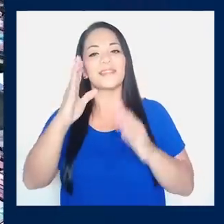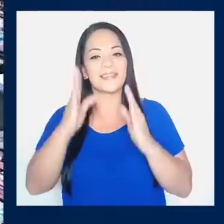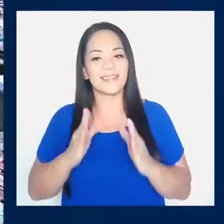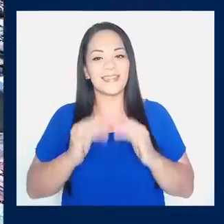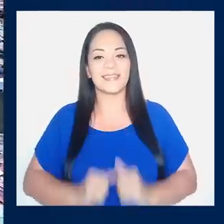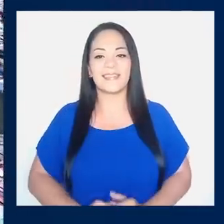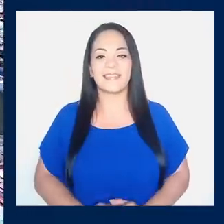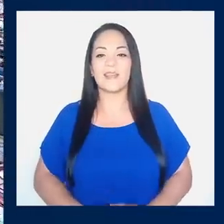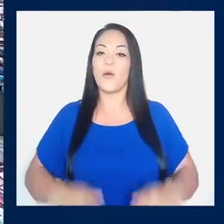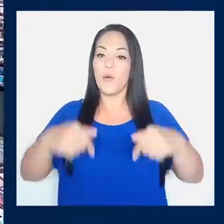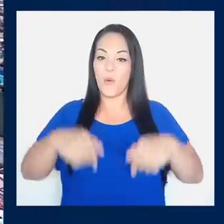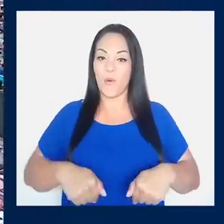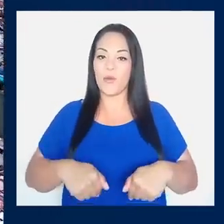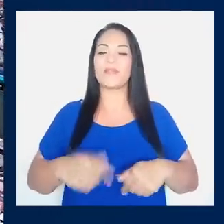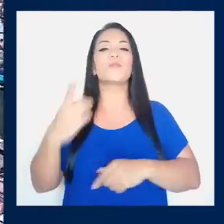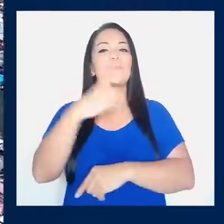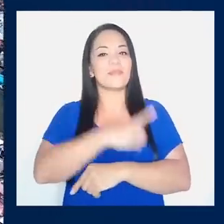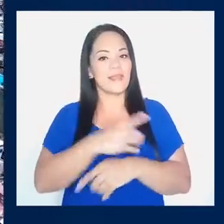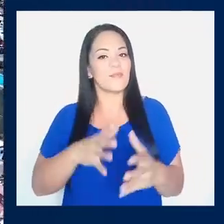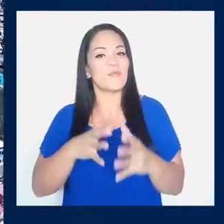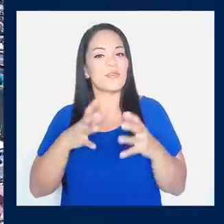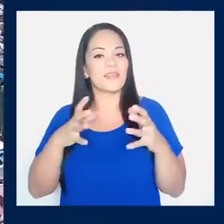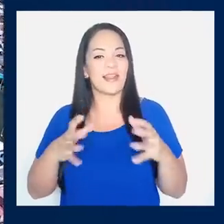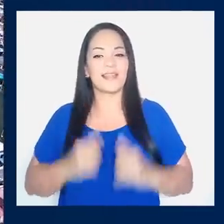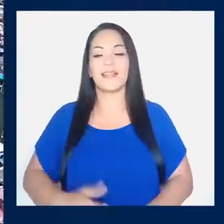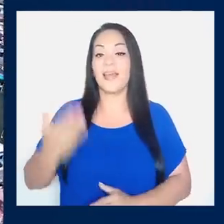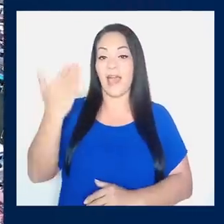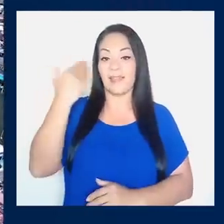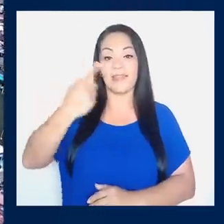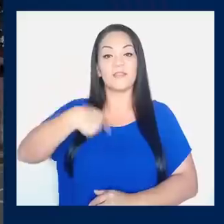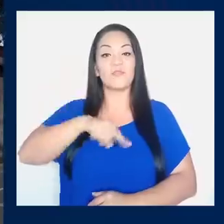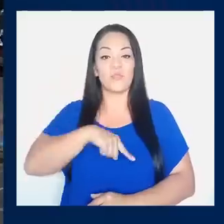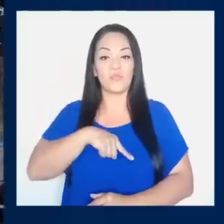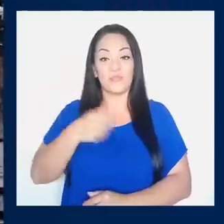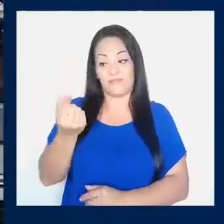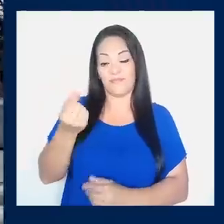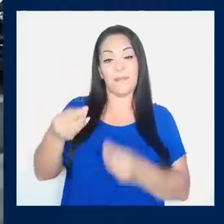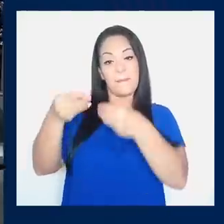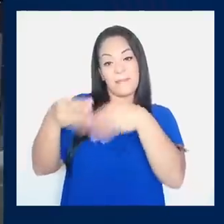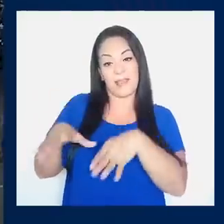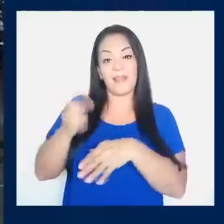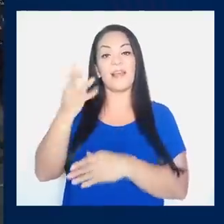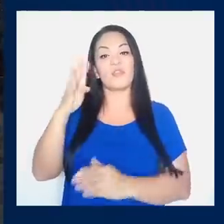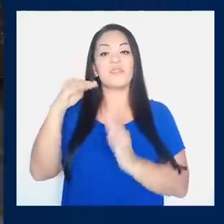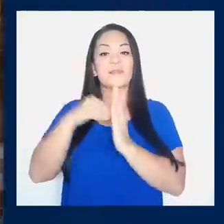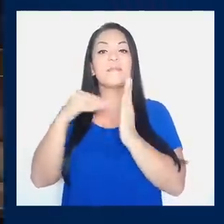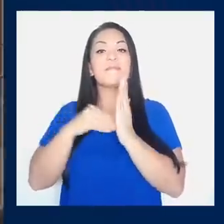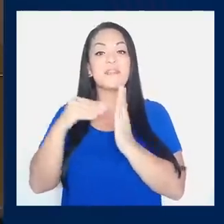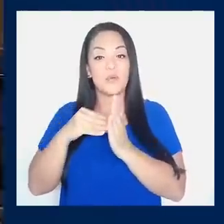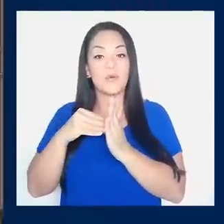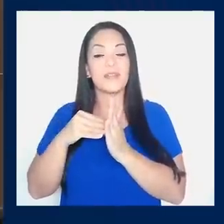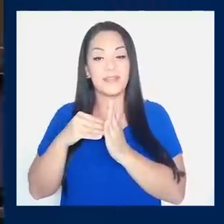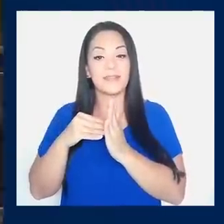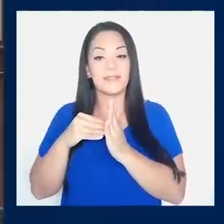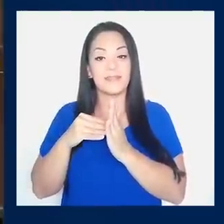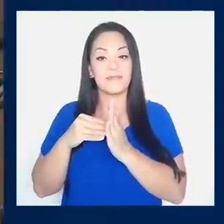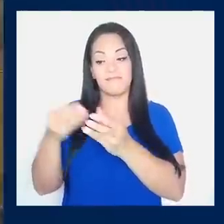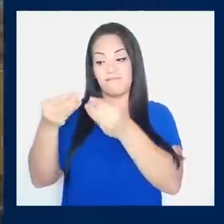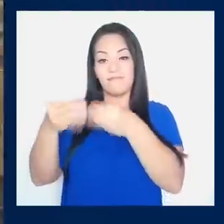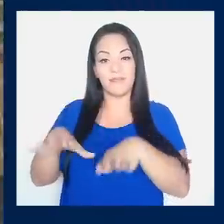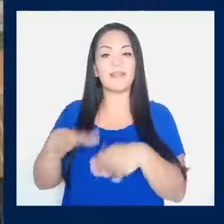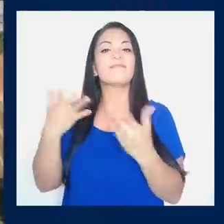Compatriotas, hoy es un gran día. Pasamos de desperdiciar 14 mil millones de colones al año en